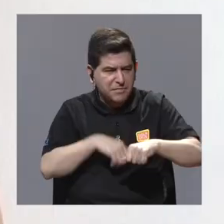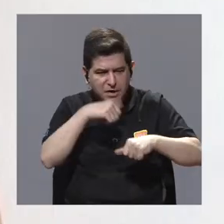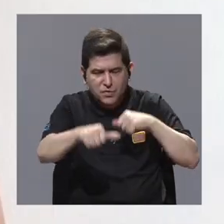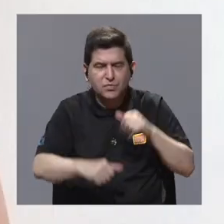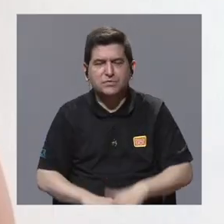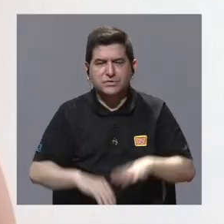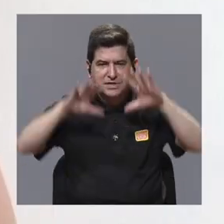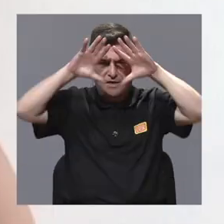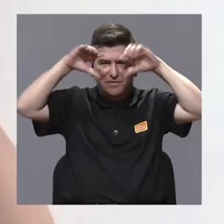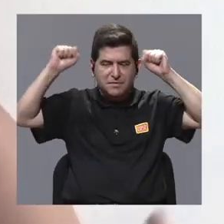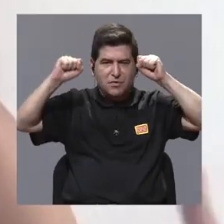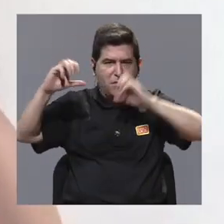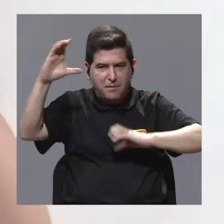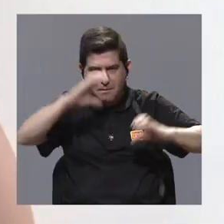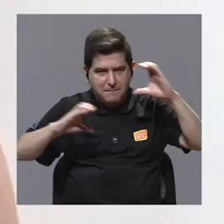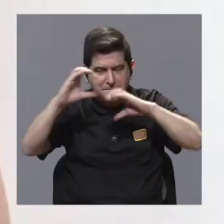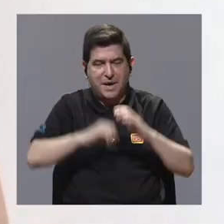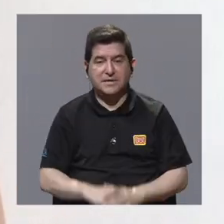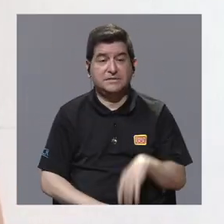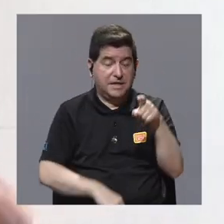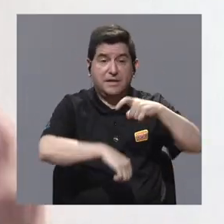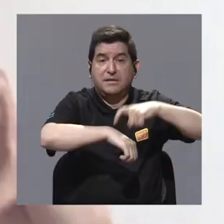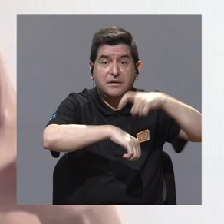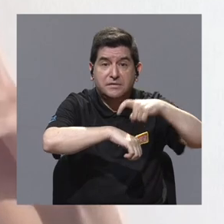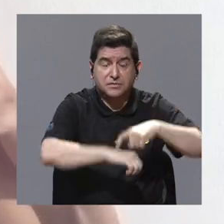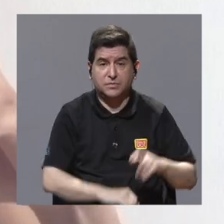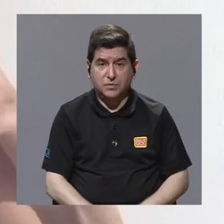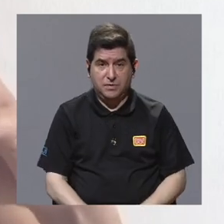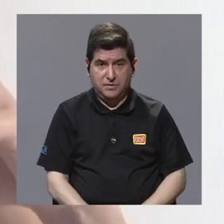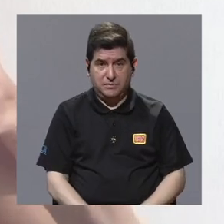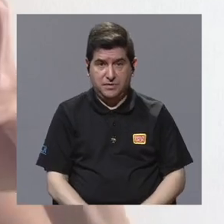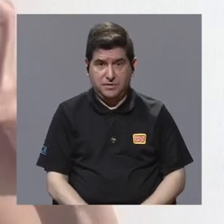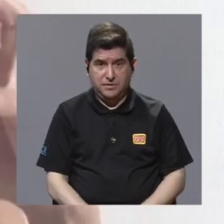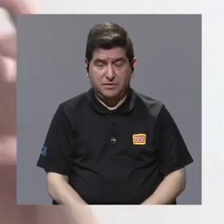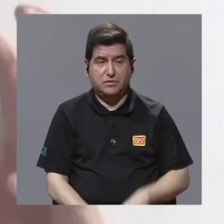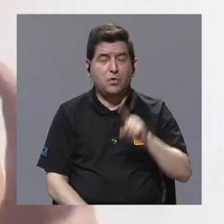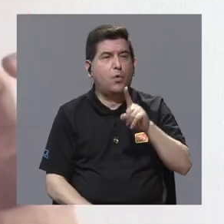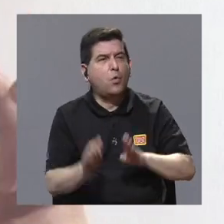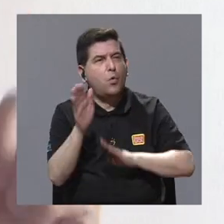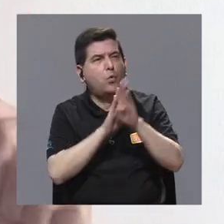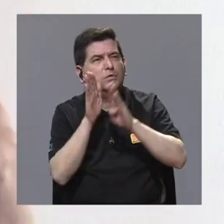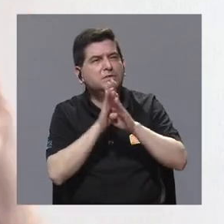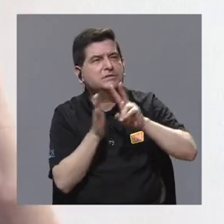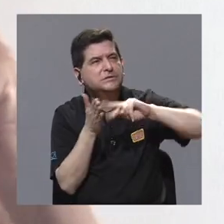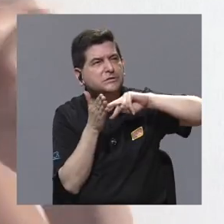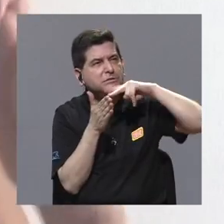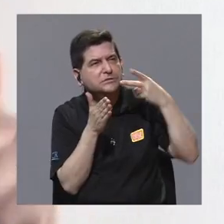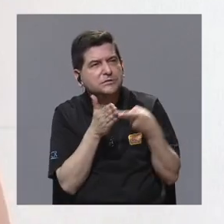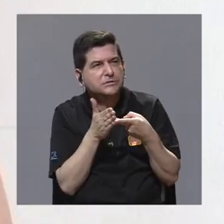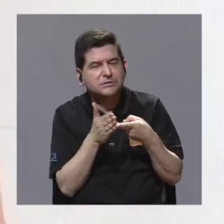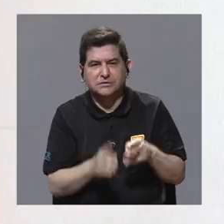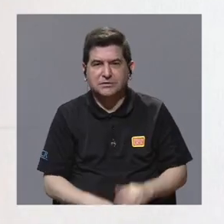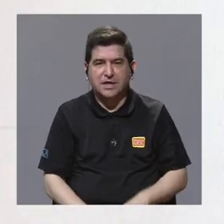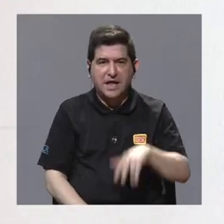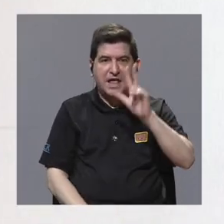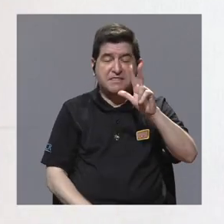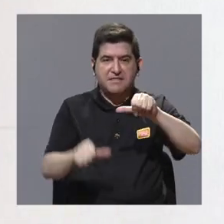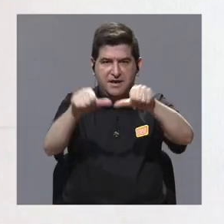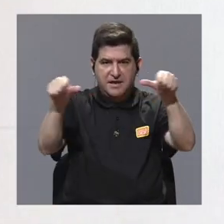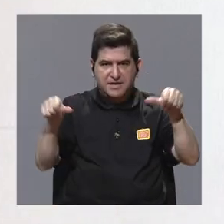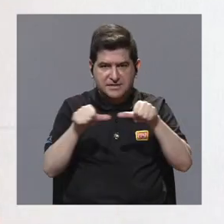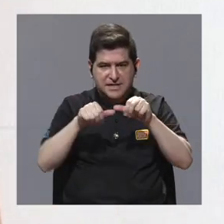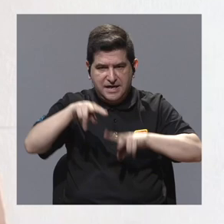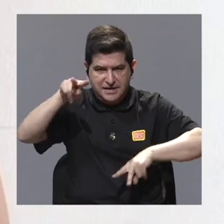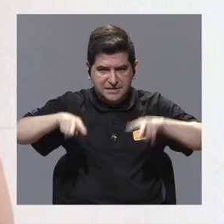diplomacia científica y en ese momento se llega como a un desarrollo conceptual en torno como a tres grandes